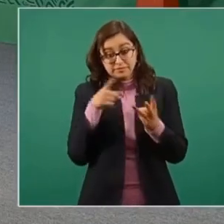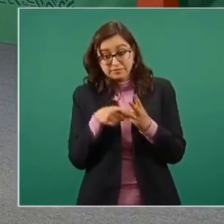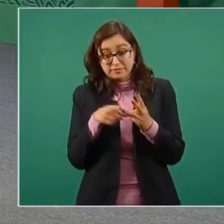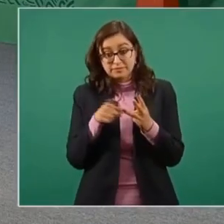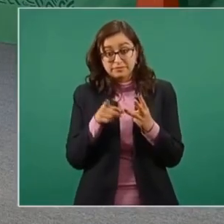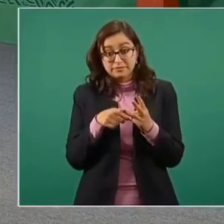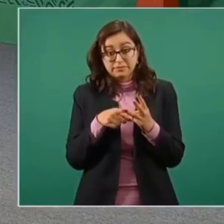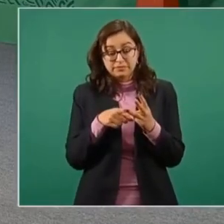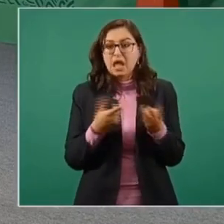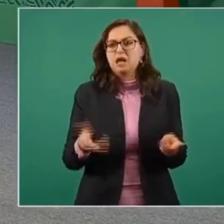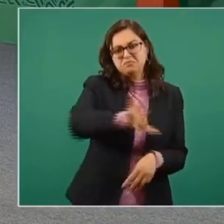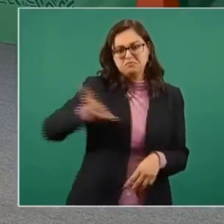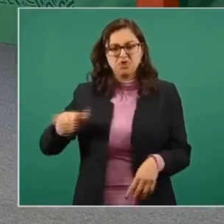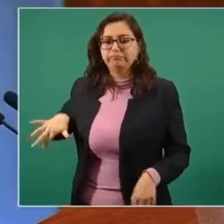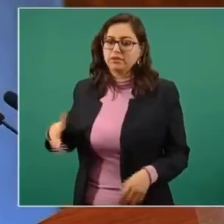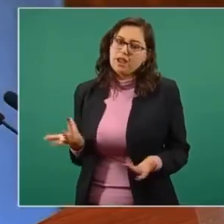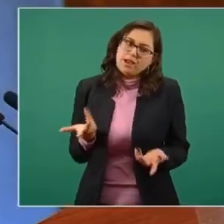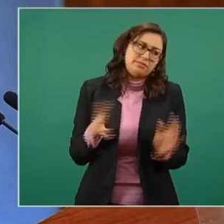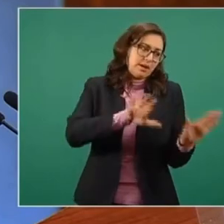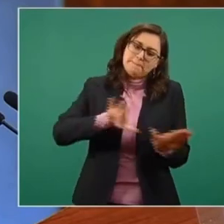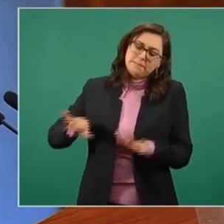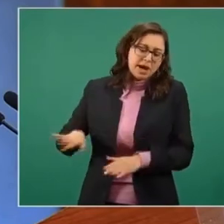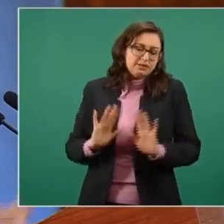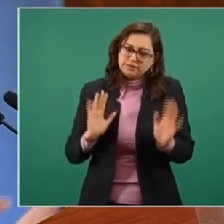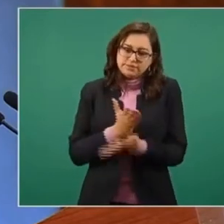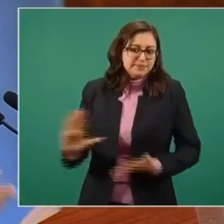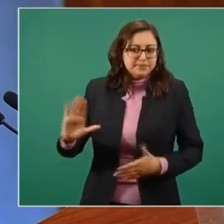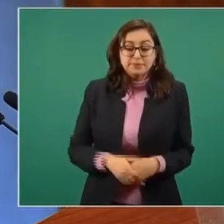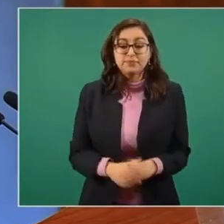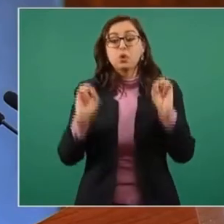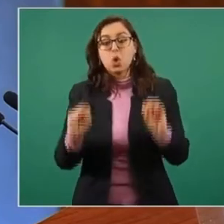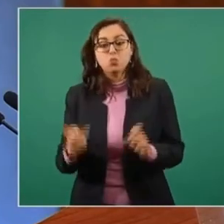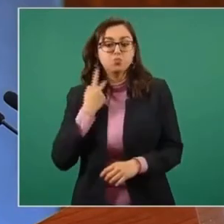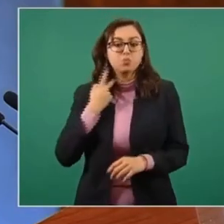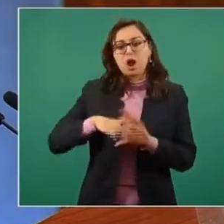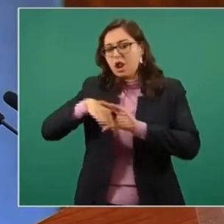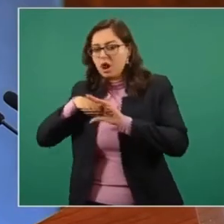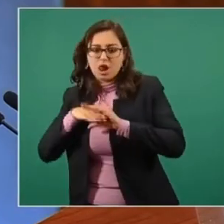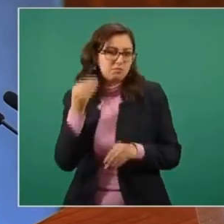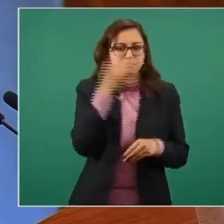el quítate tú porque quiero yo. O la politiquería.